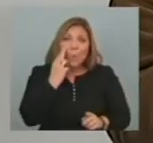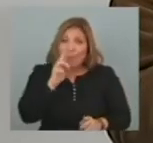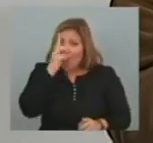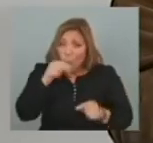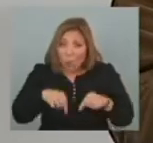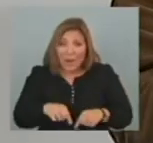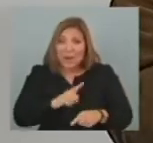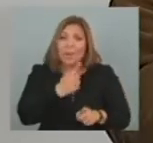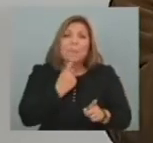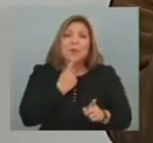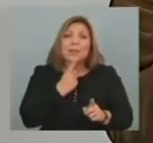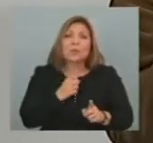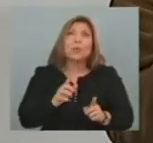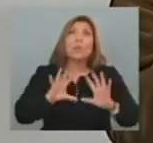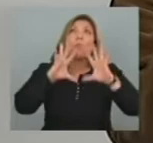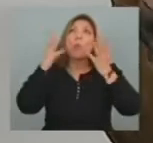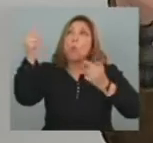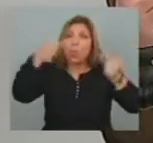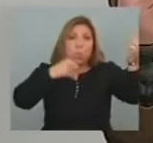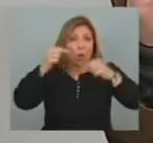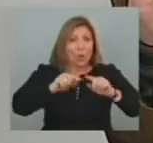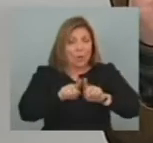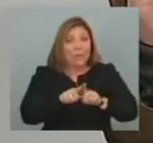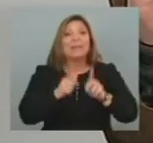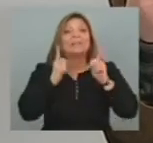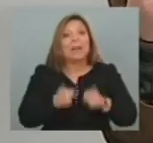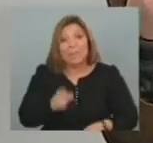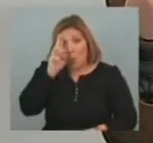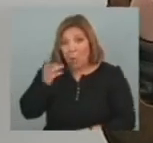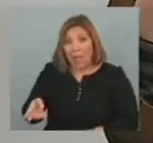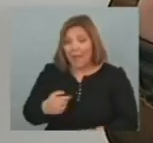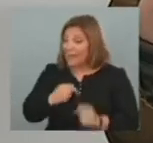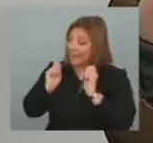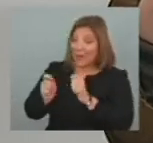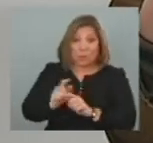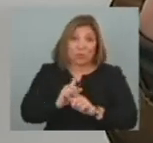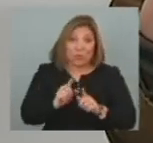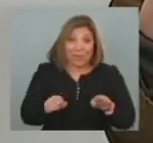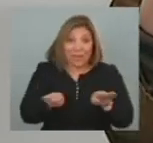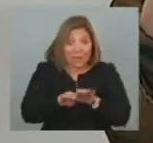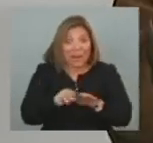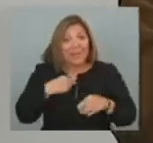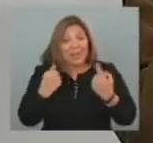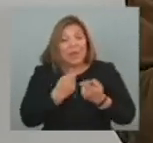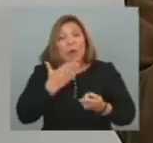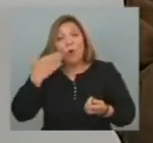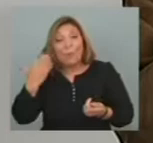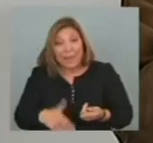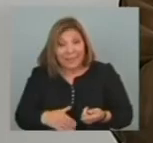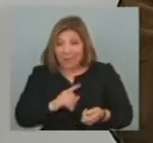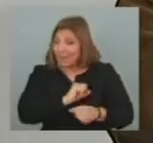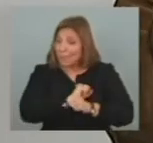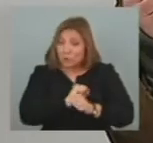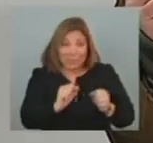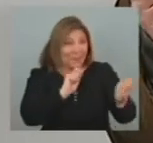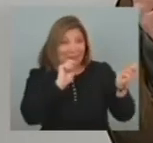Argentina tiene esa política Con todo el mundo Y también con Uruguay Entonces Lo que nosotros Tenemos que hacer Es primero Comprender que no la vamos A cambiar